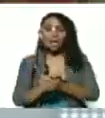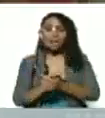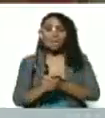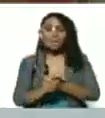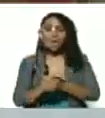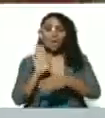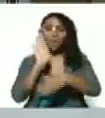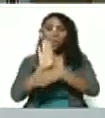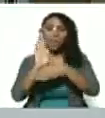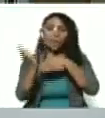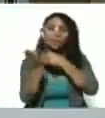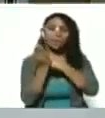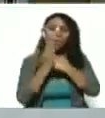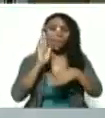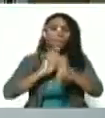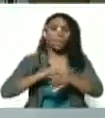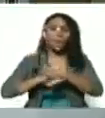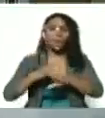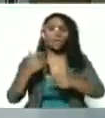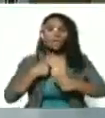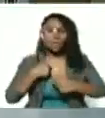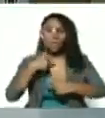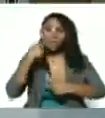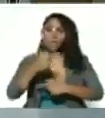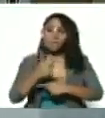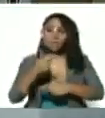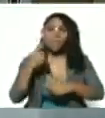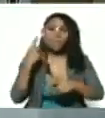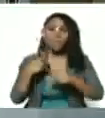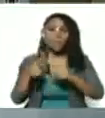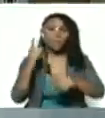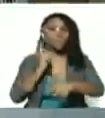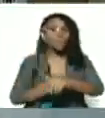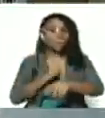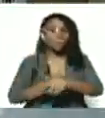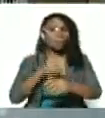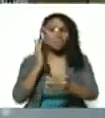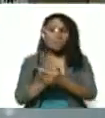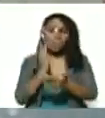cuidándonos porque como lo he dicho lo he dicho pero con tiempo siempre